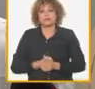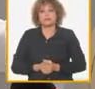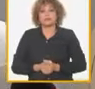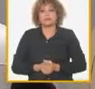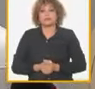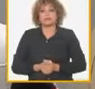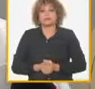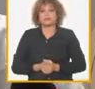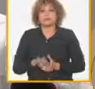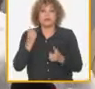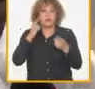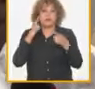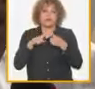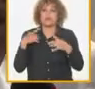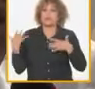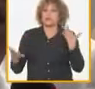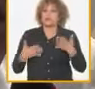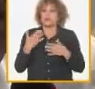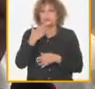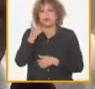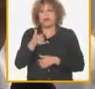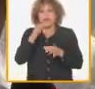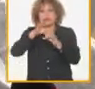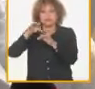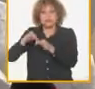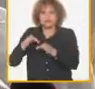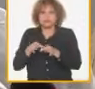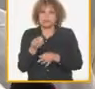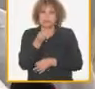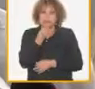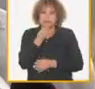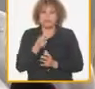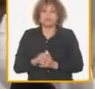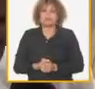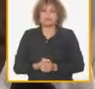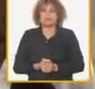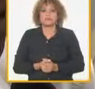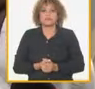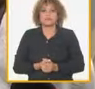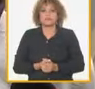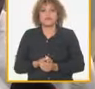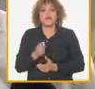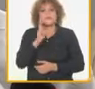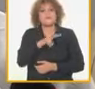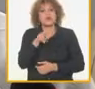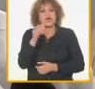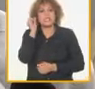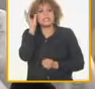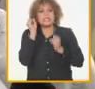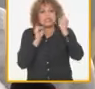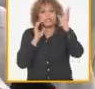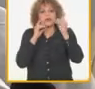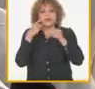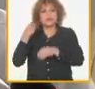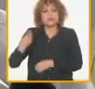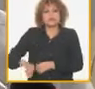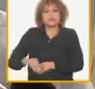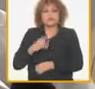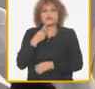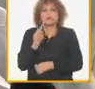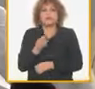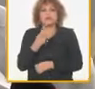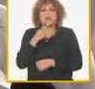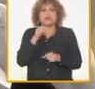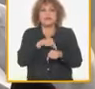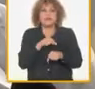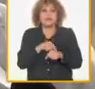motivaciones para poder producir los alimentos no buscan iniciativas para lograr el encadenamiento y aprovechar las capacidades productivas